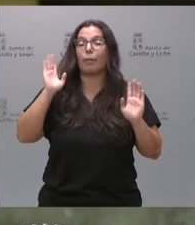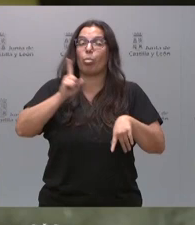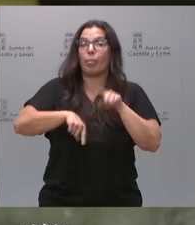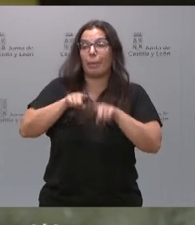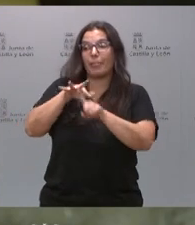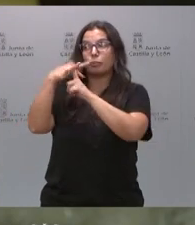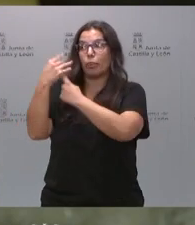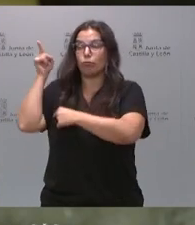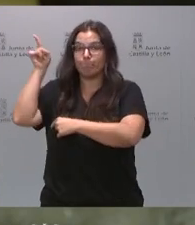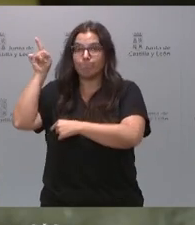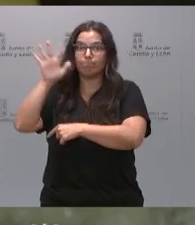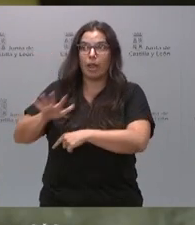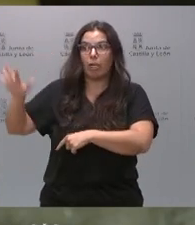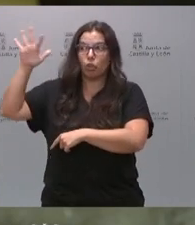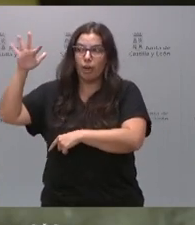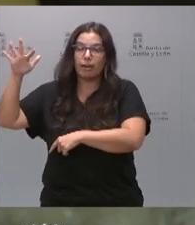circunstancias,